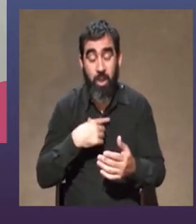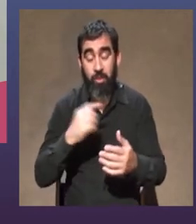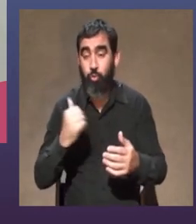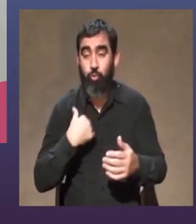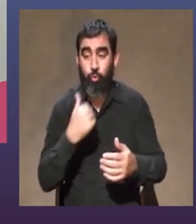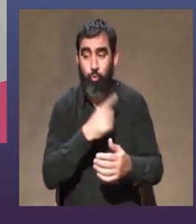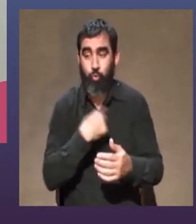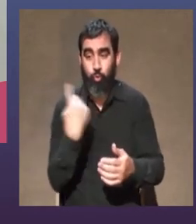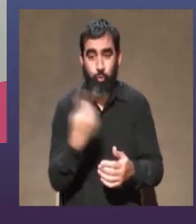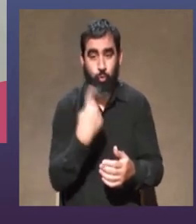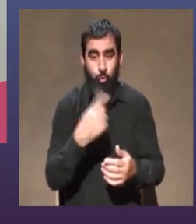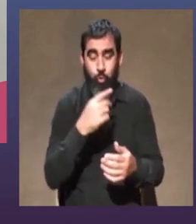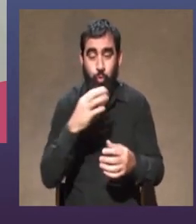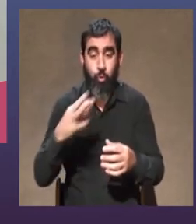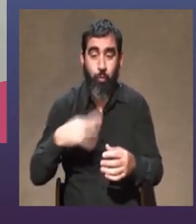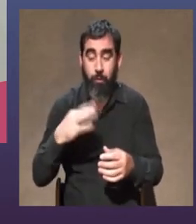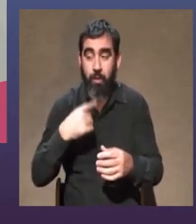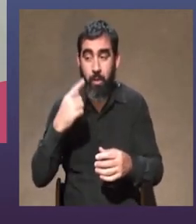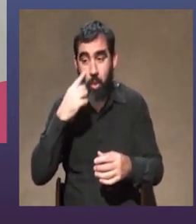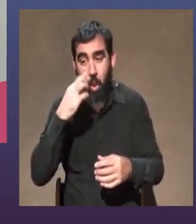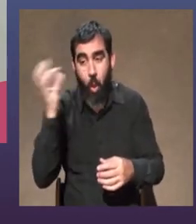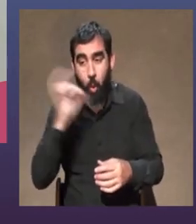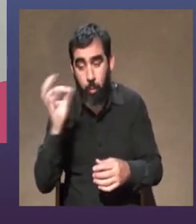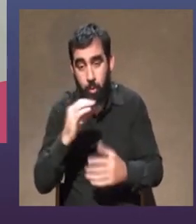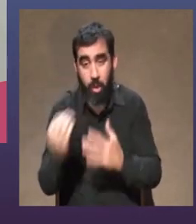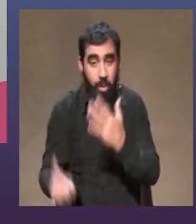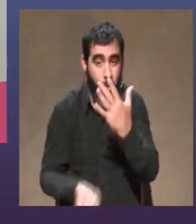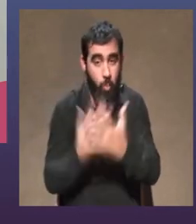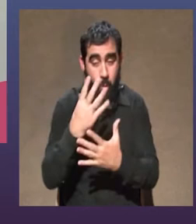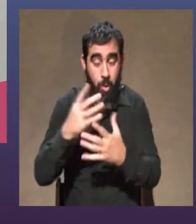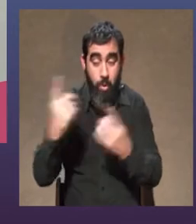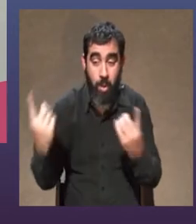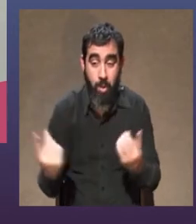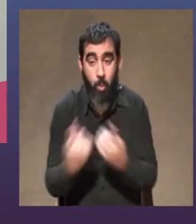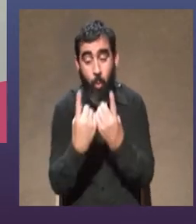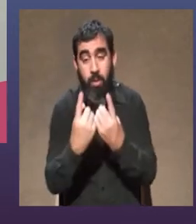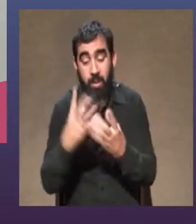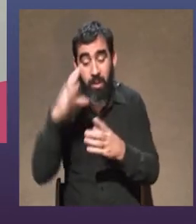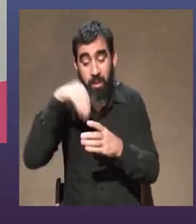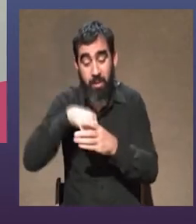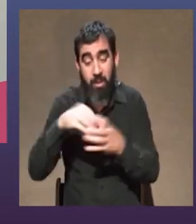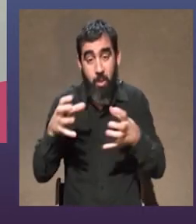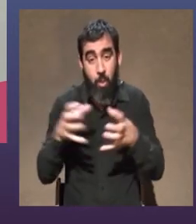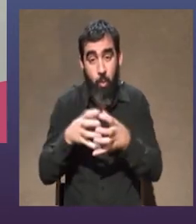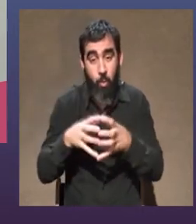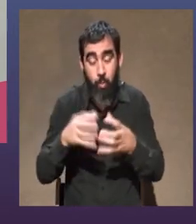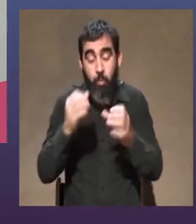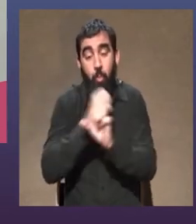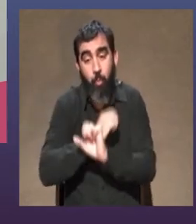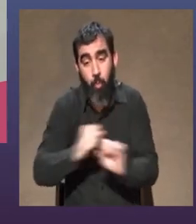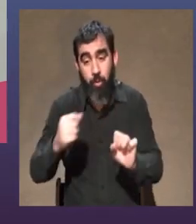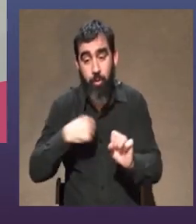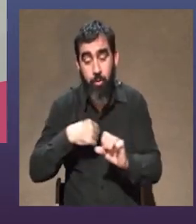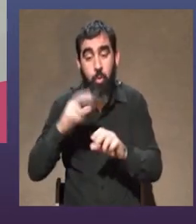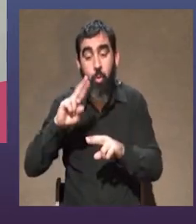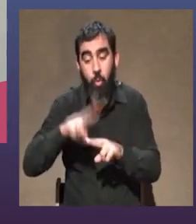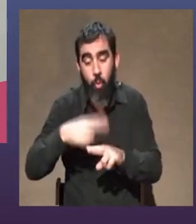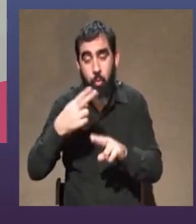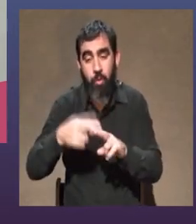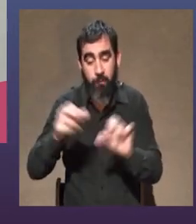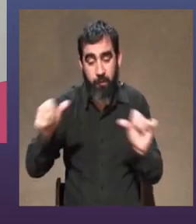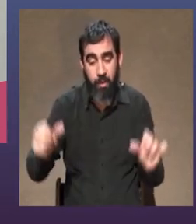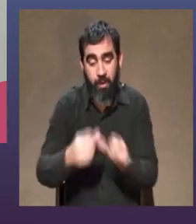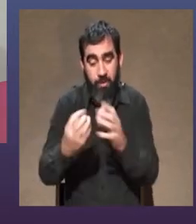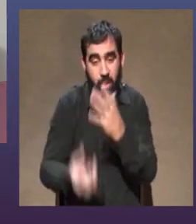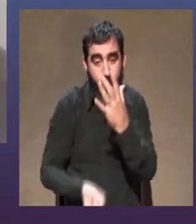solo. Entonces, cada posibilidad de encontrarme a la interna de un grupo es la posibilidad de reelaborarme y de